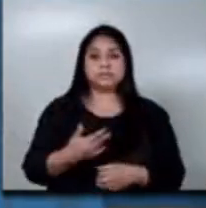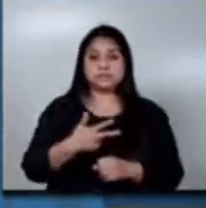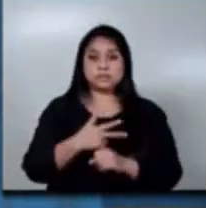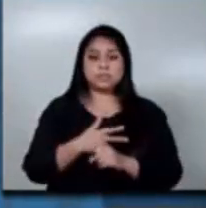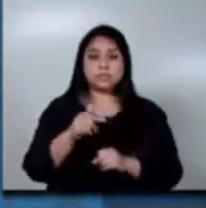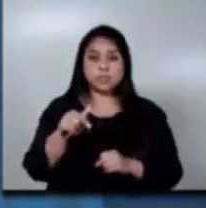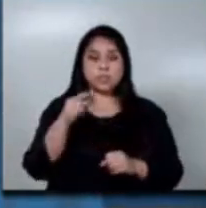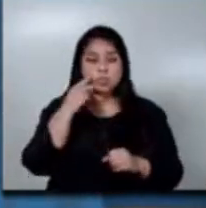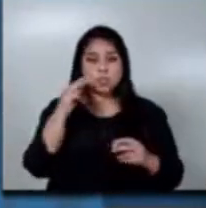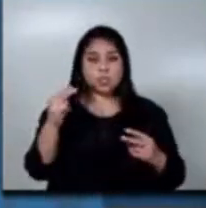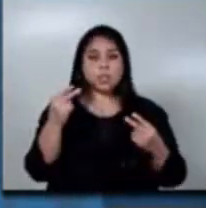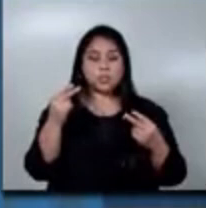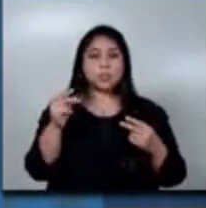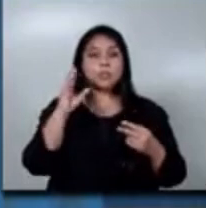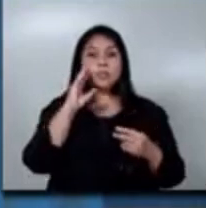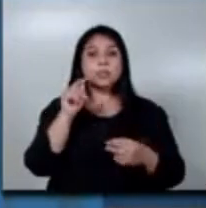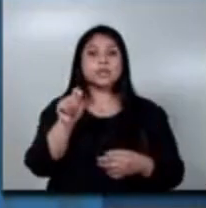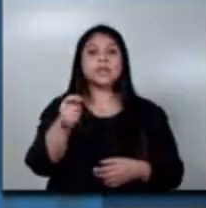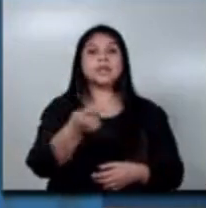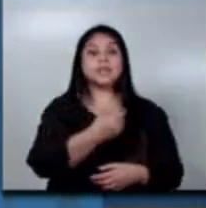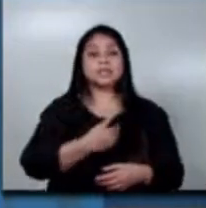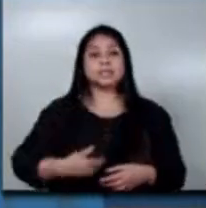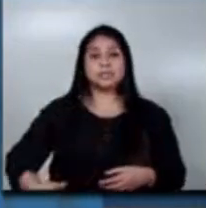en vivo también por canal de gobierno.